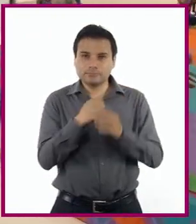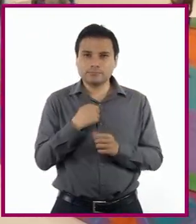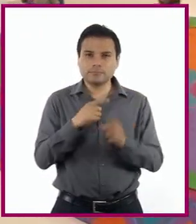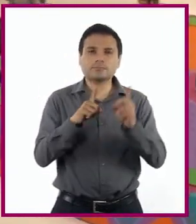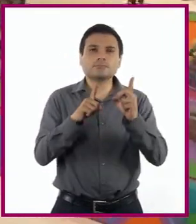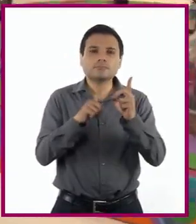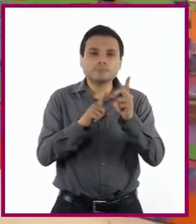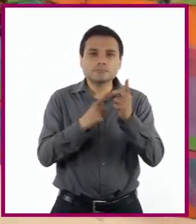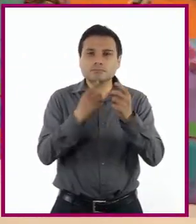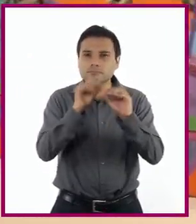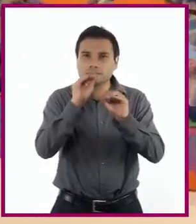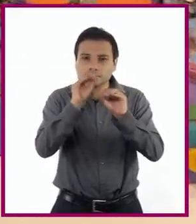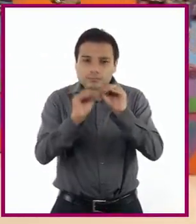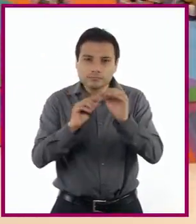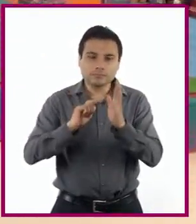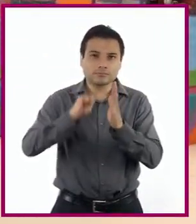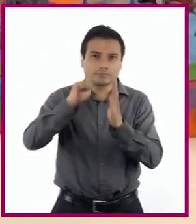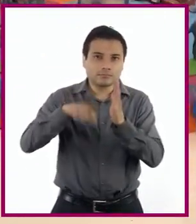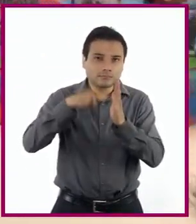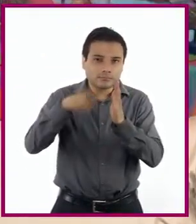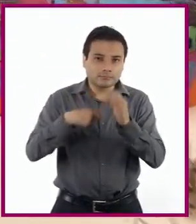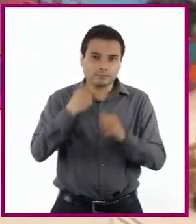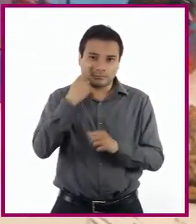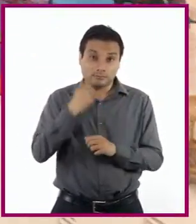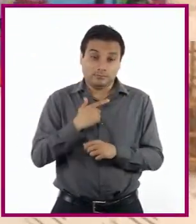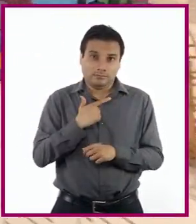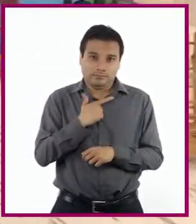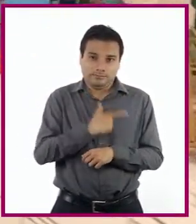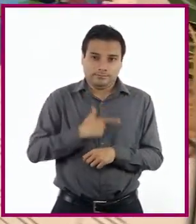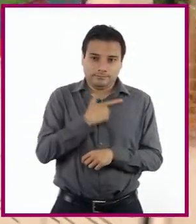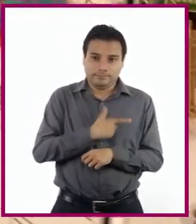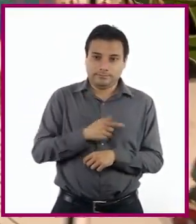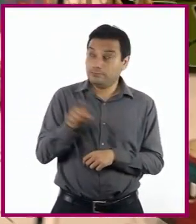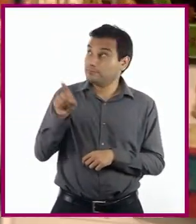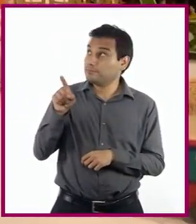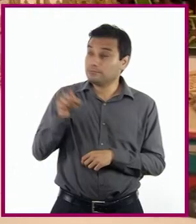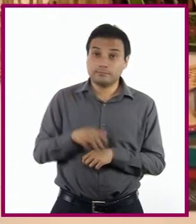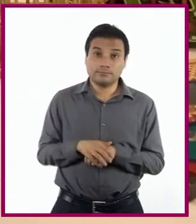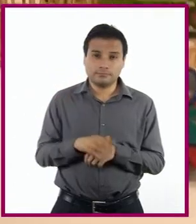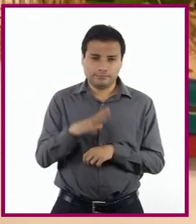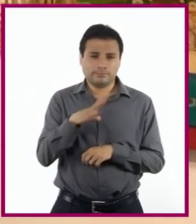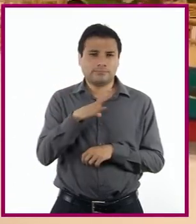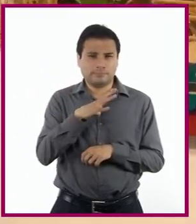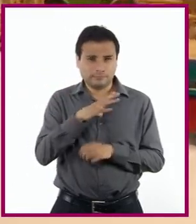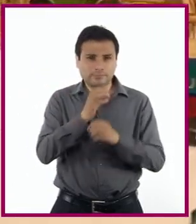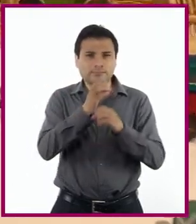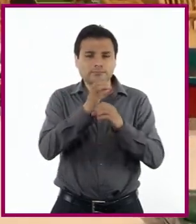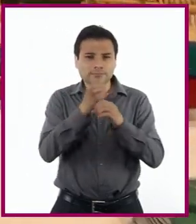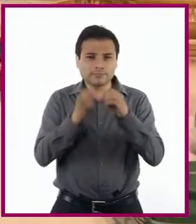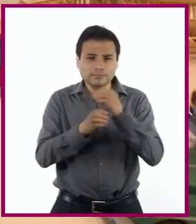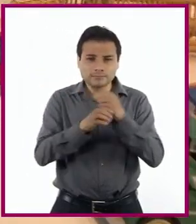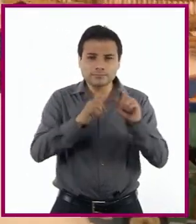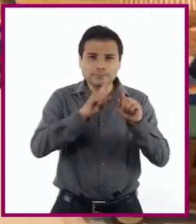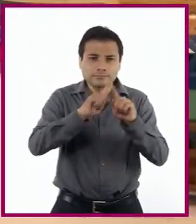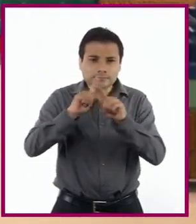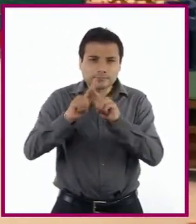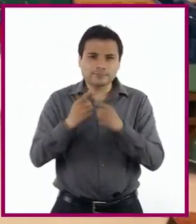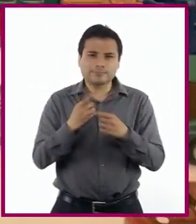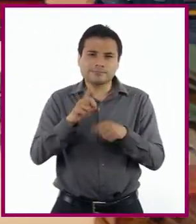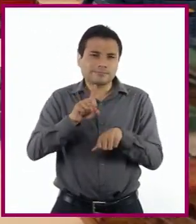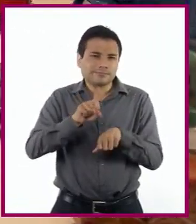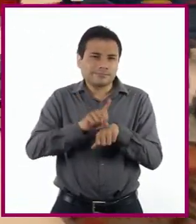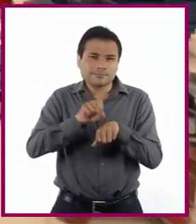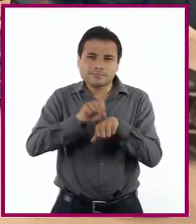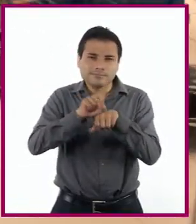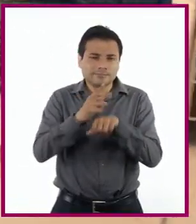escena empezar A mí me gustó Esta sala En la cual hay objetos Que nos recuerdan Nuestra cotidianidad